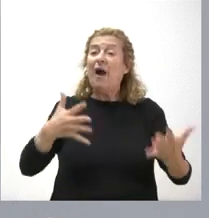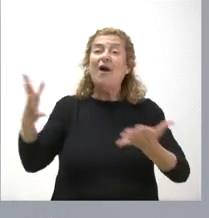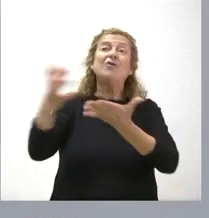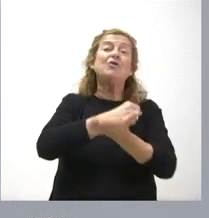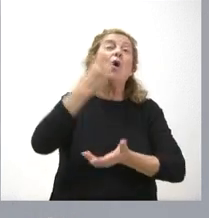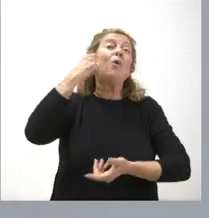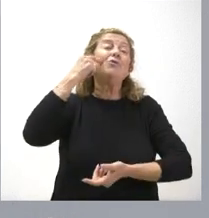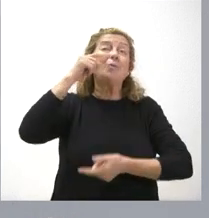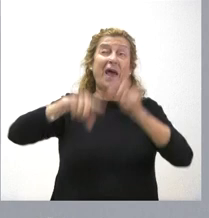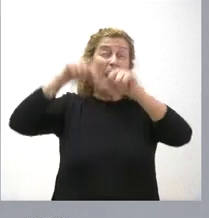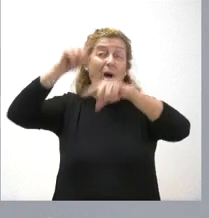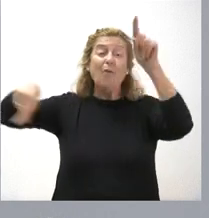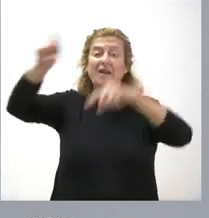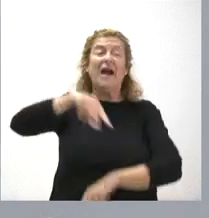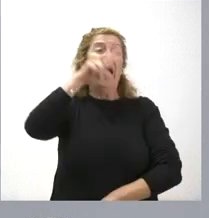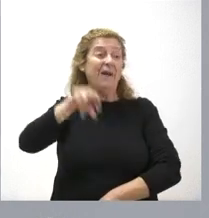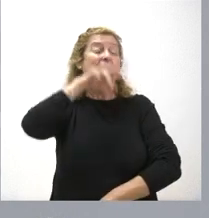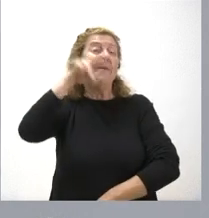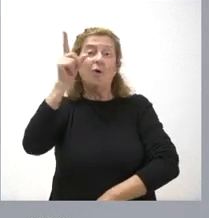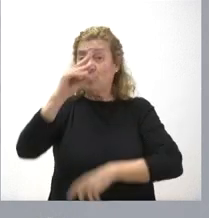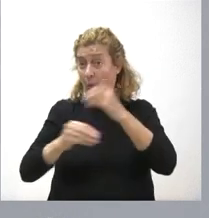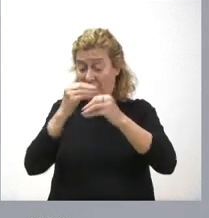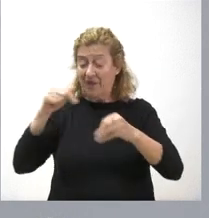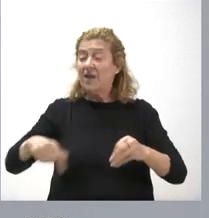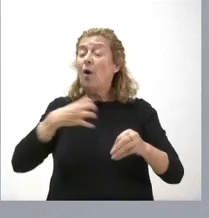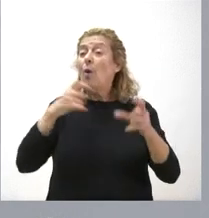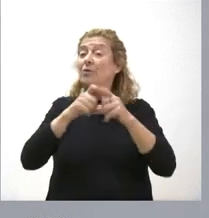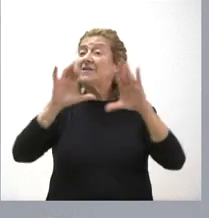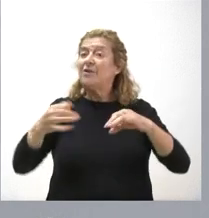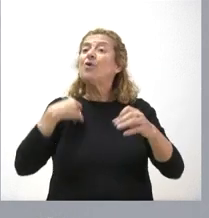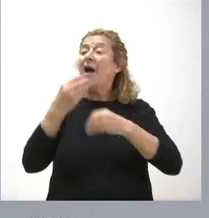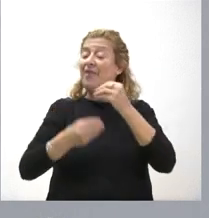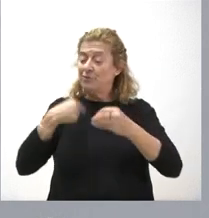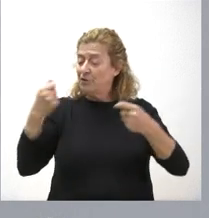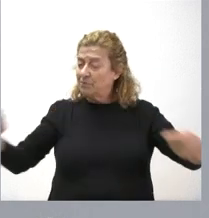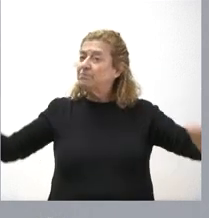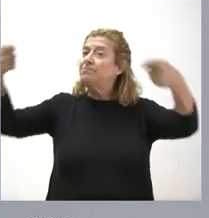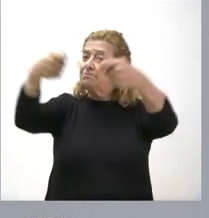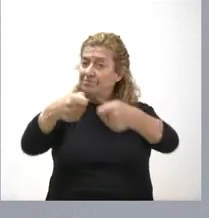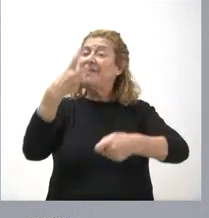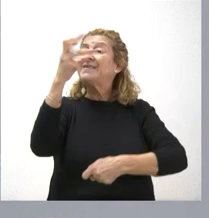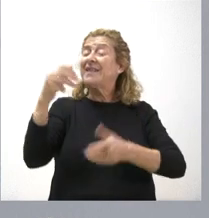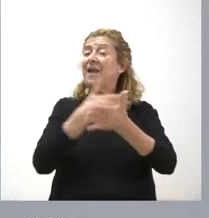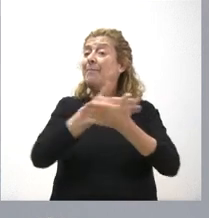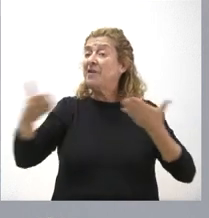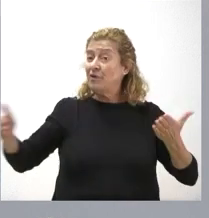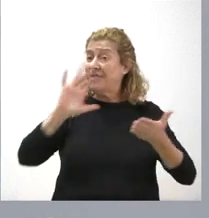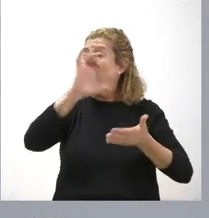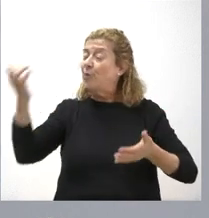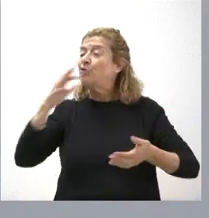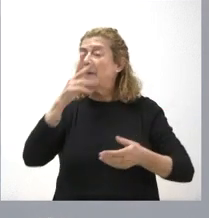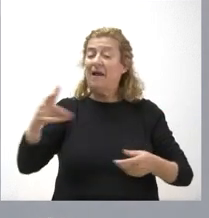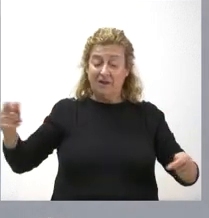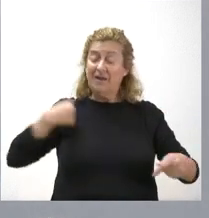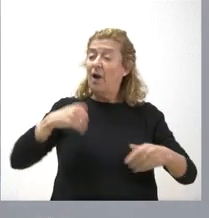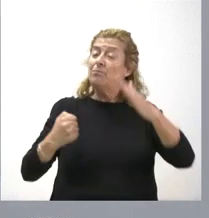que hay Administraciones públicas que solo hablan y luego no hacen, la Junta de Castilla en lo que hace es esta aportación económica de 30 millones de euros que permite alcanzar los 125